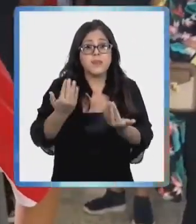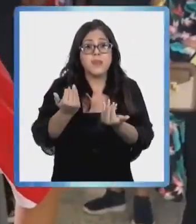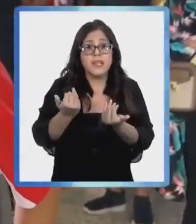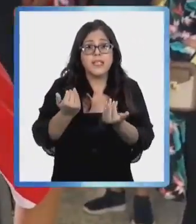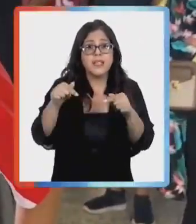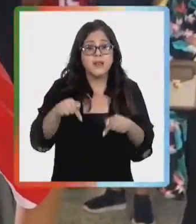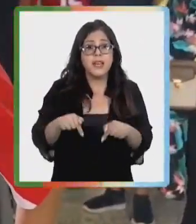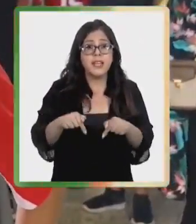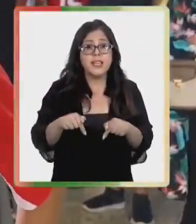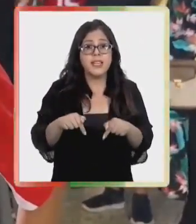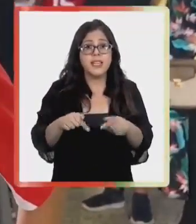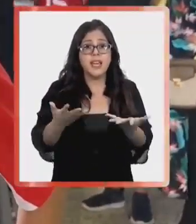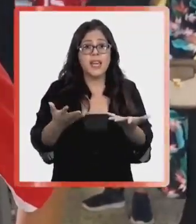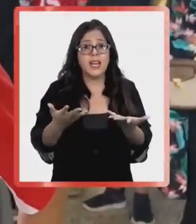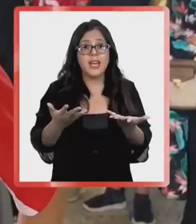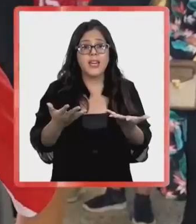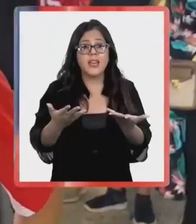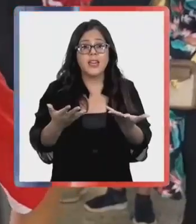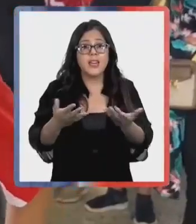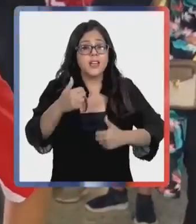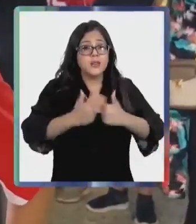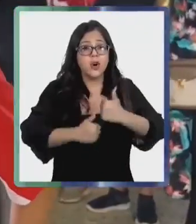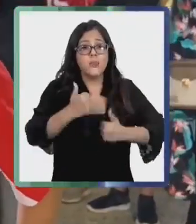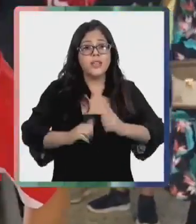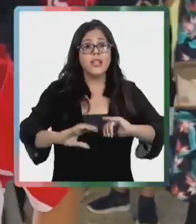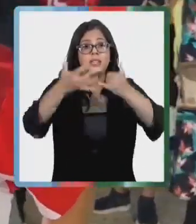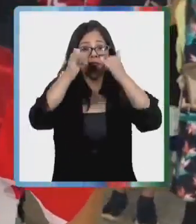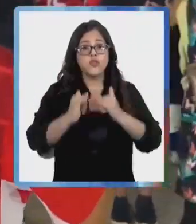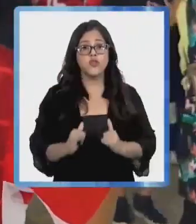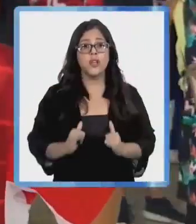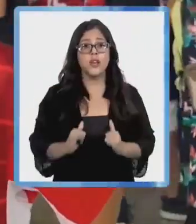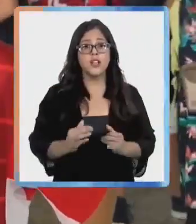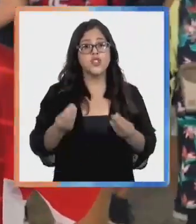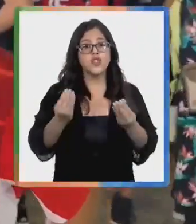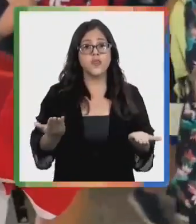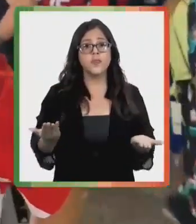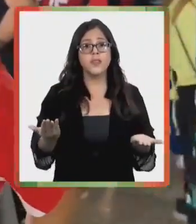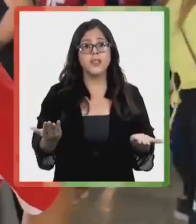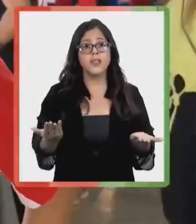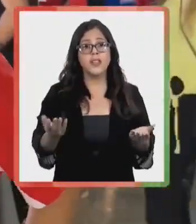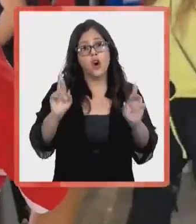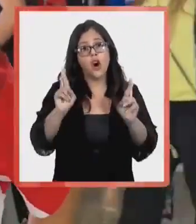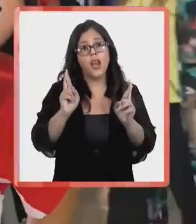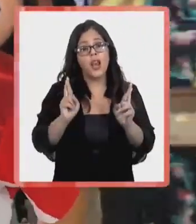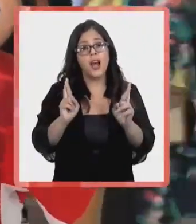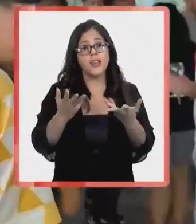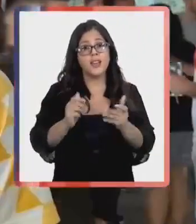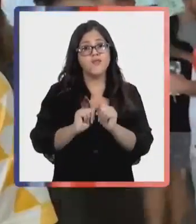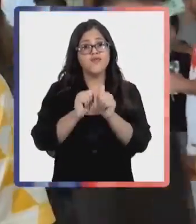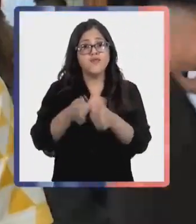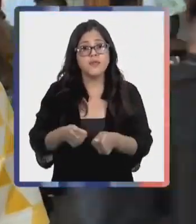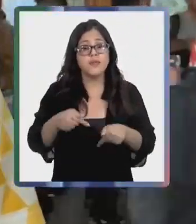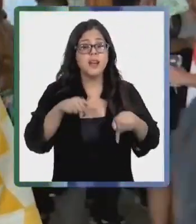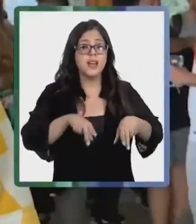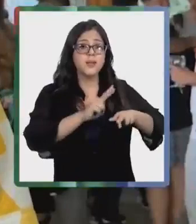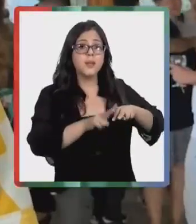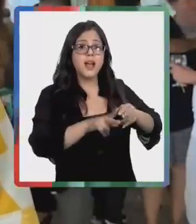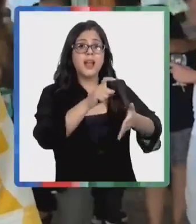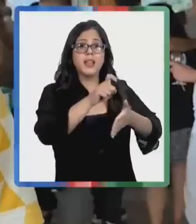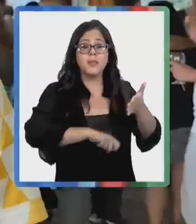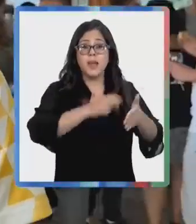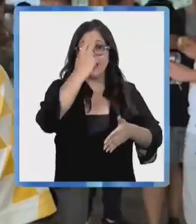expectativas para este mundialito son competir, disfrutarlo y obviamente por qué no ganarlo. Venimos preparando desde